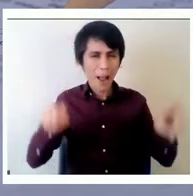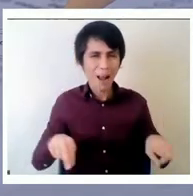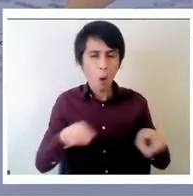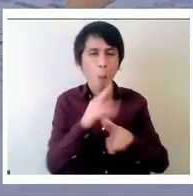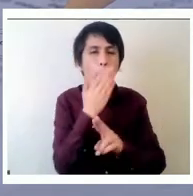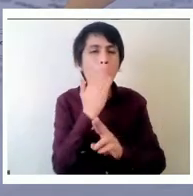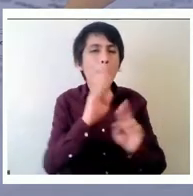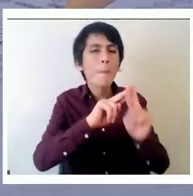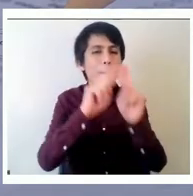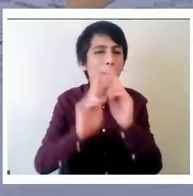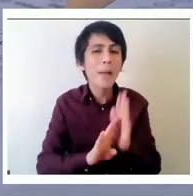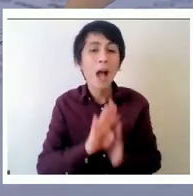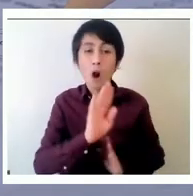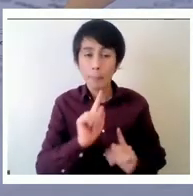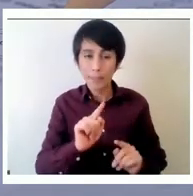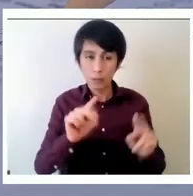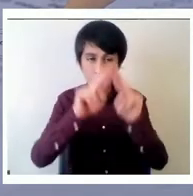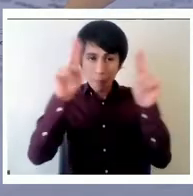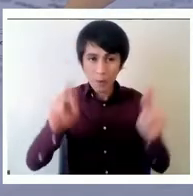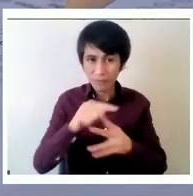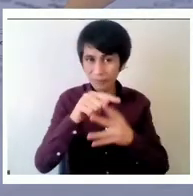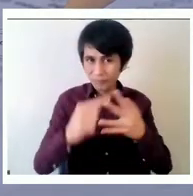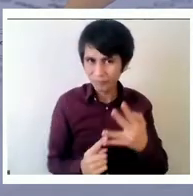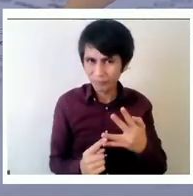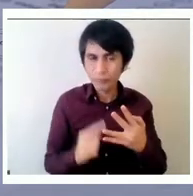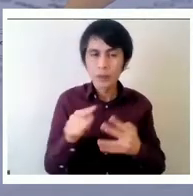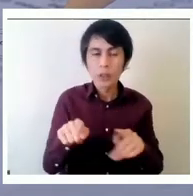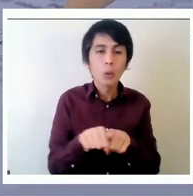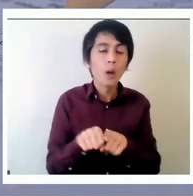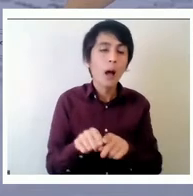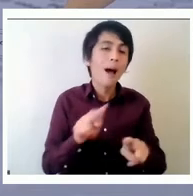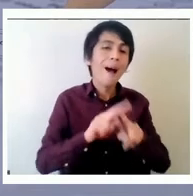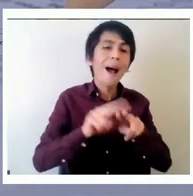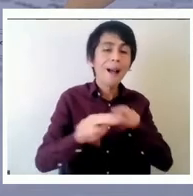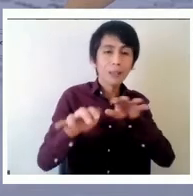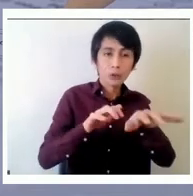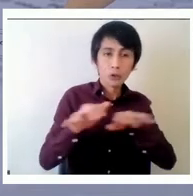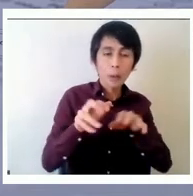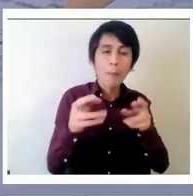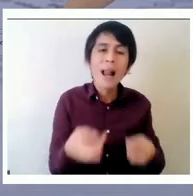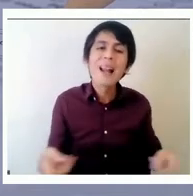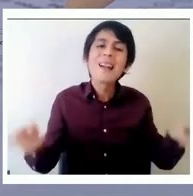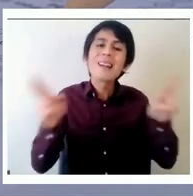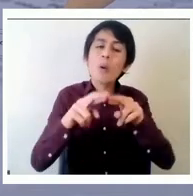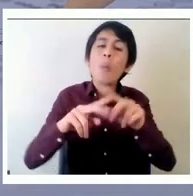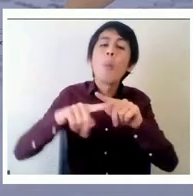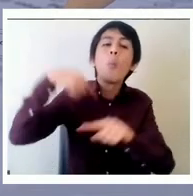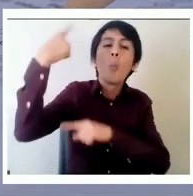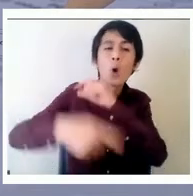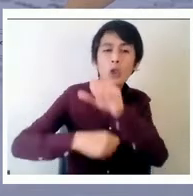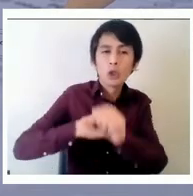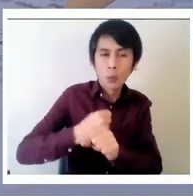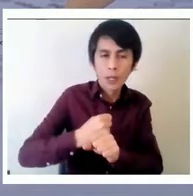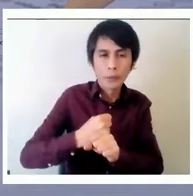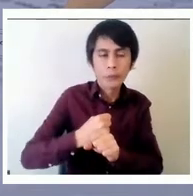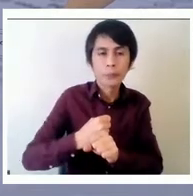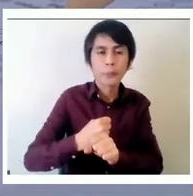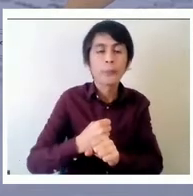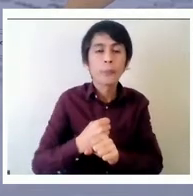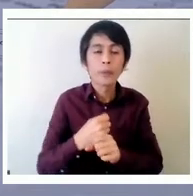nuevas mejores y las acciones de recuperamiento para el año venidero entonces queremos